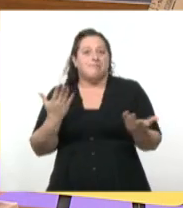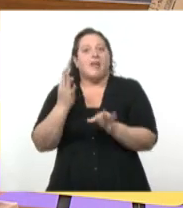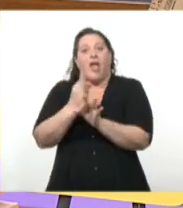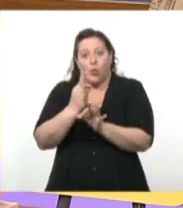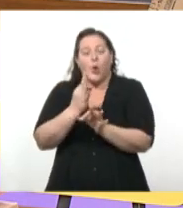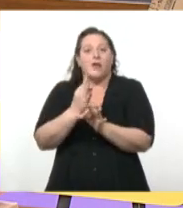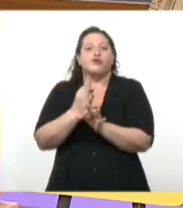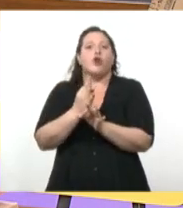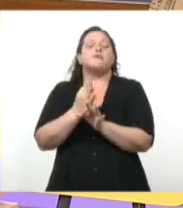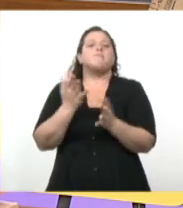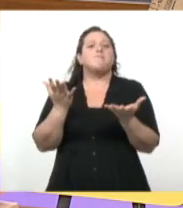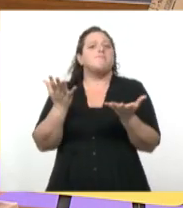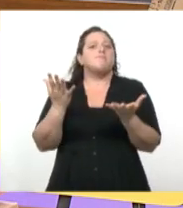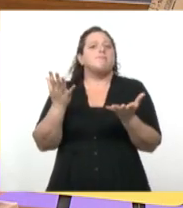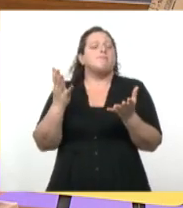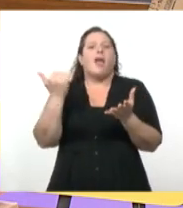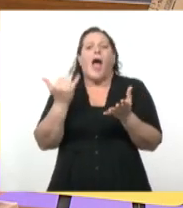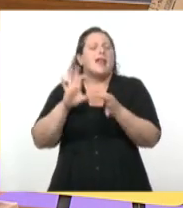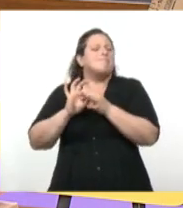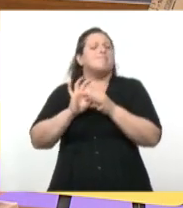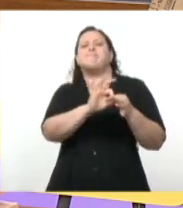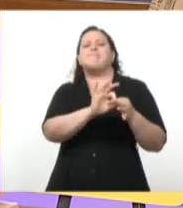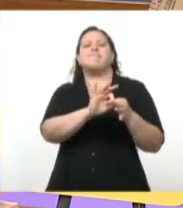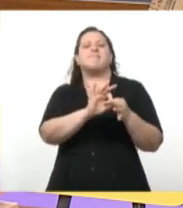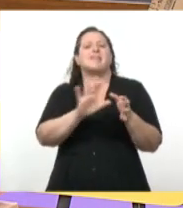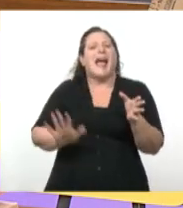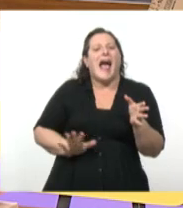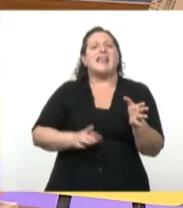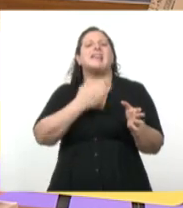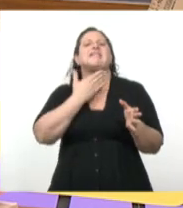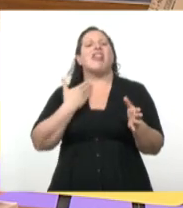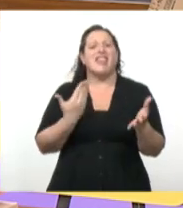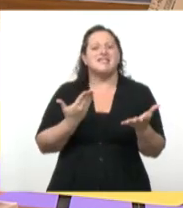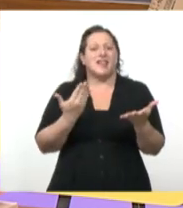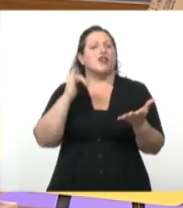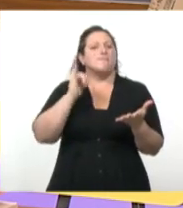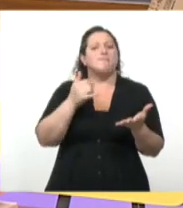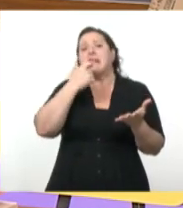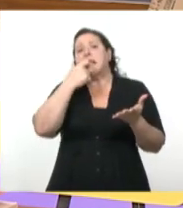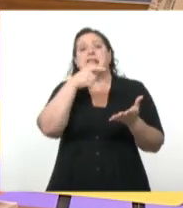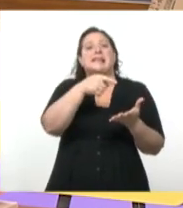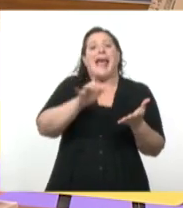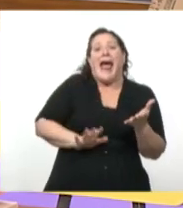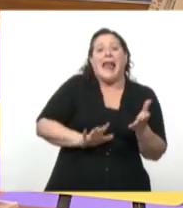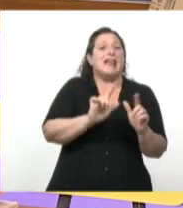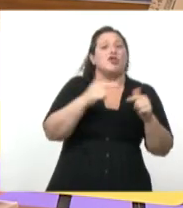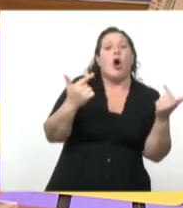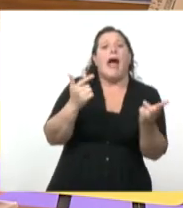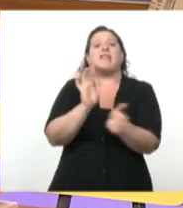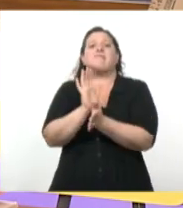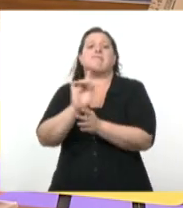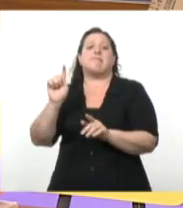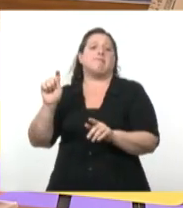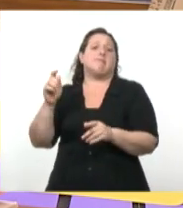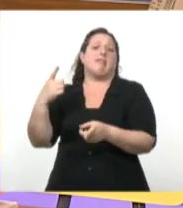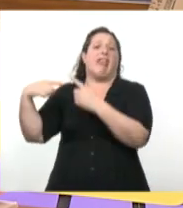atravesada por el deseo, sin deseo se vuelve algo más burocrático, y cuando digo deseo digo ganas, ganas de